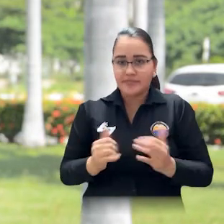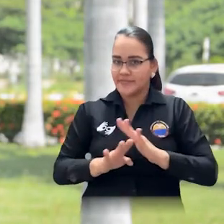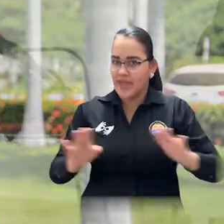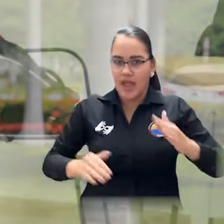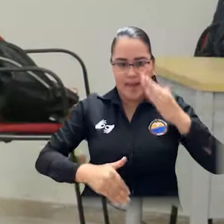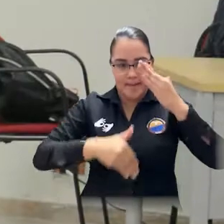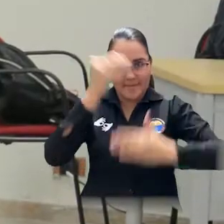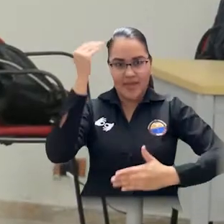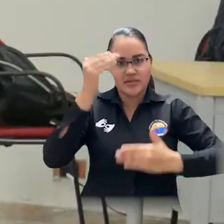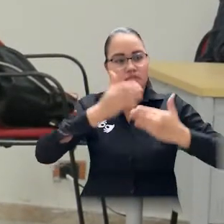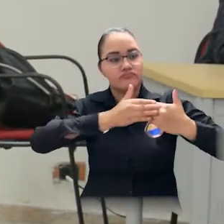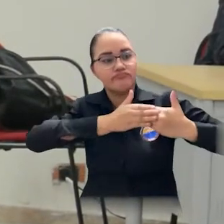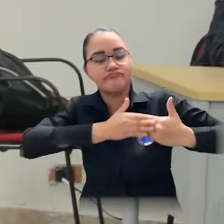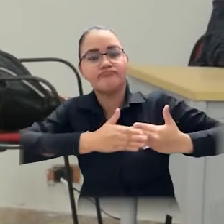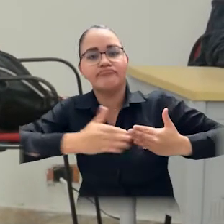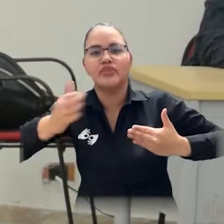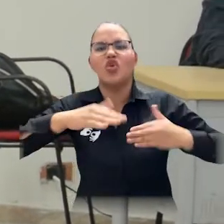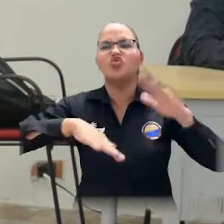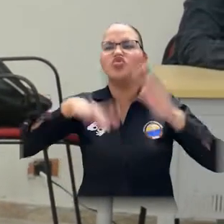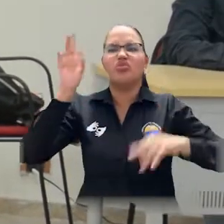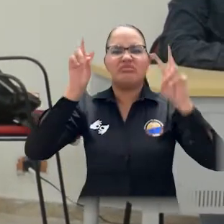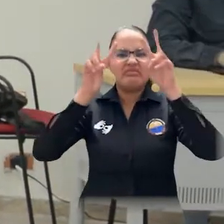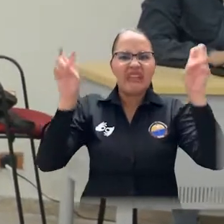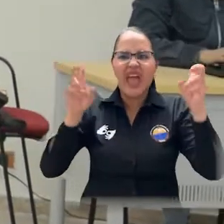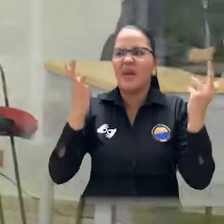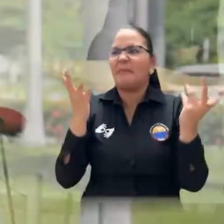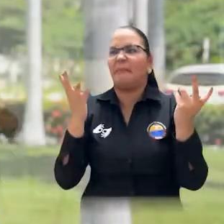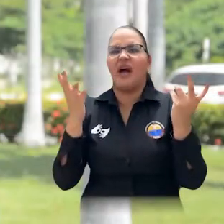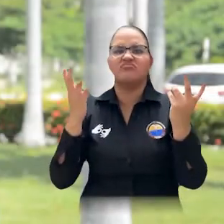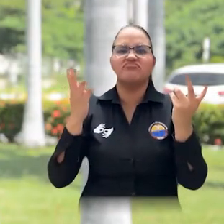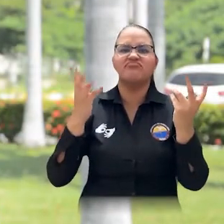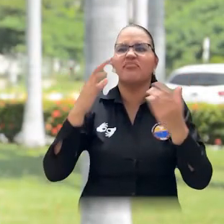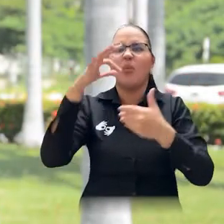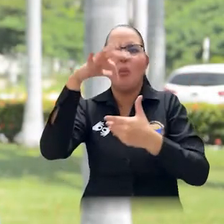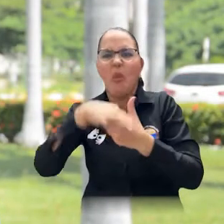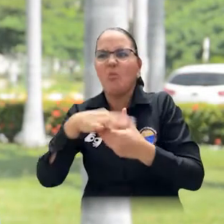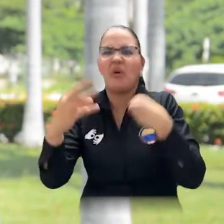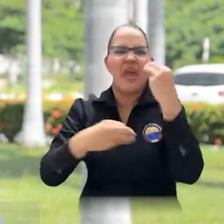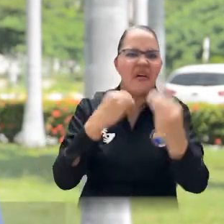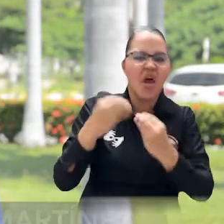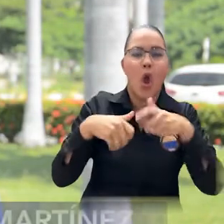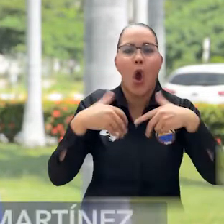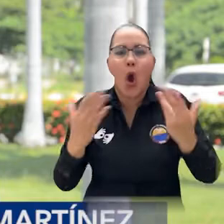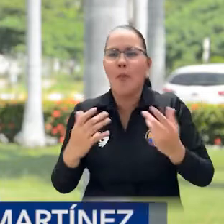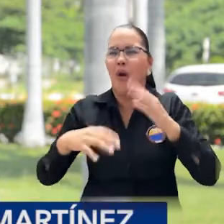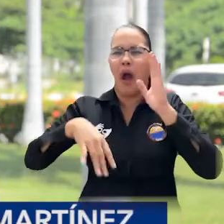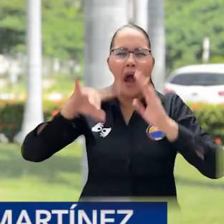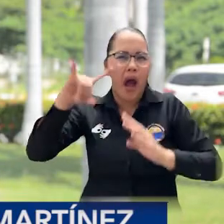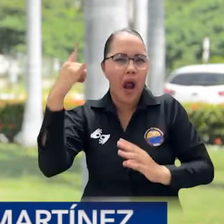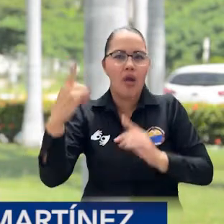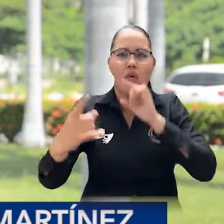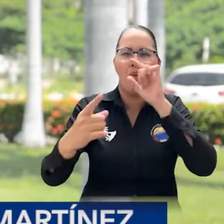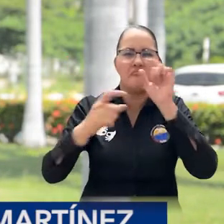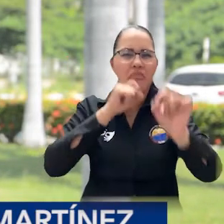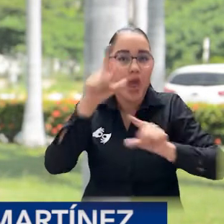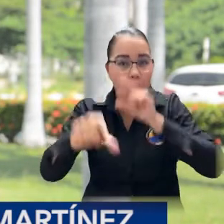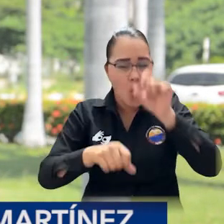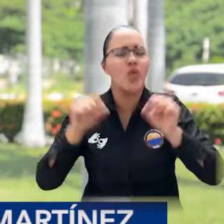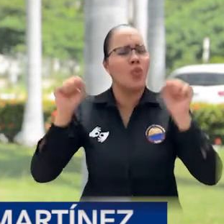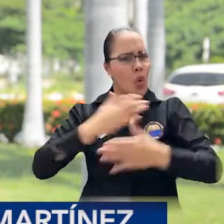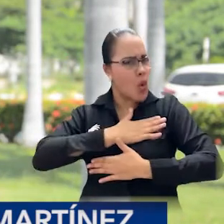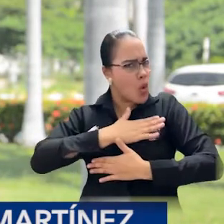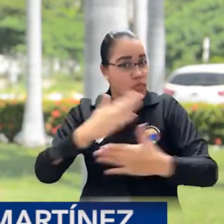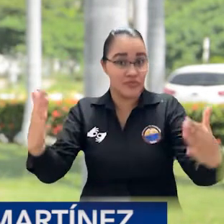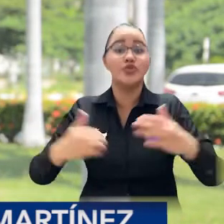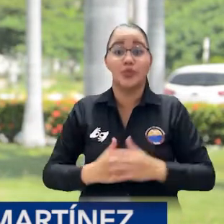del proceso de consulta donde además se van a resolver todas las preguntas e inquietudes más frecuentes que se presentan en este proceso y todo se canaliza a través de la